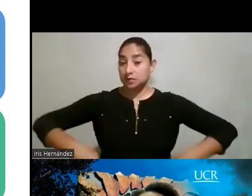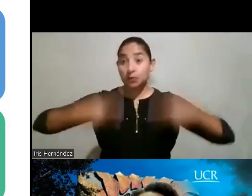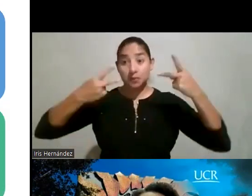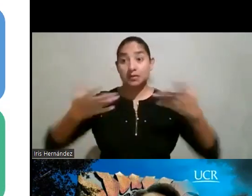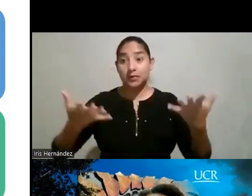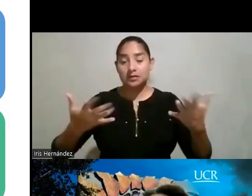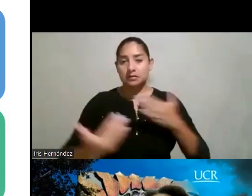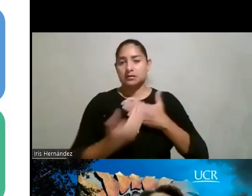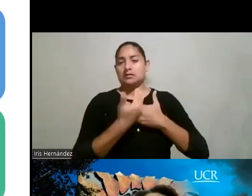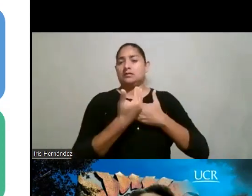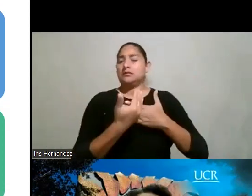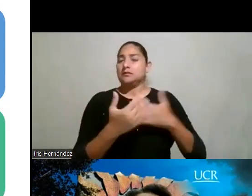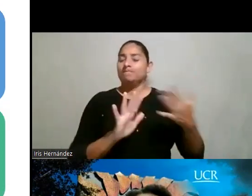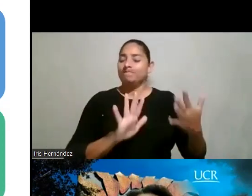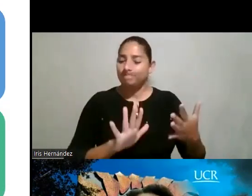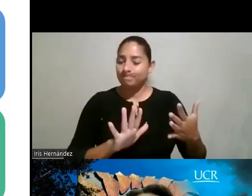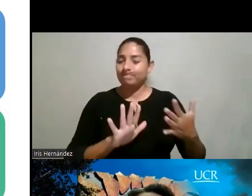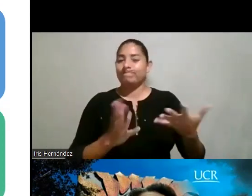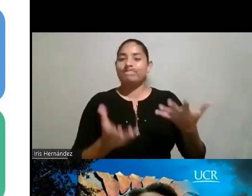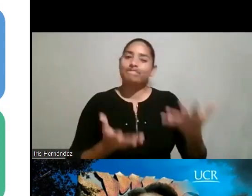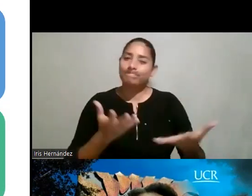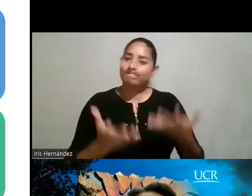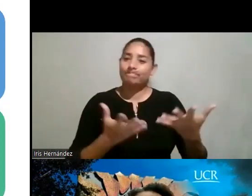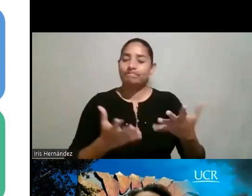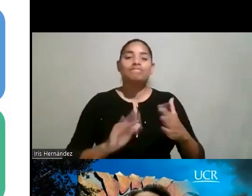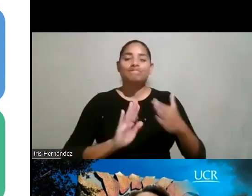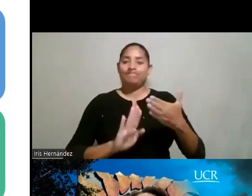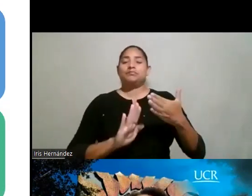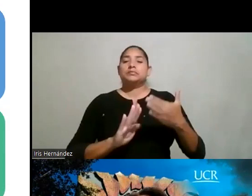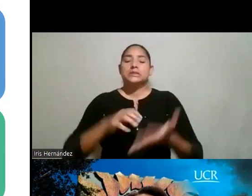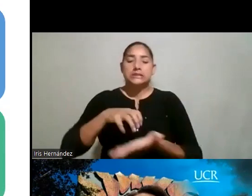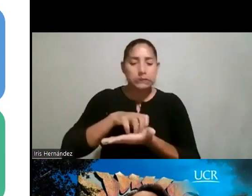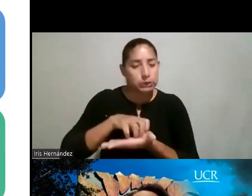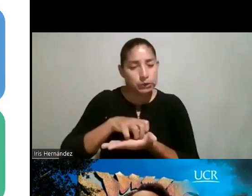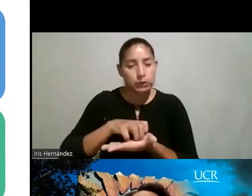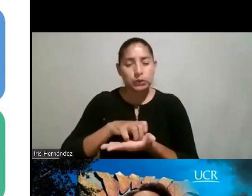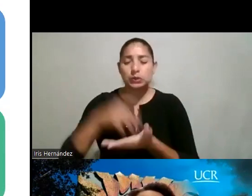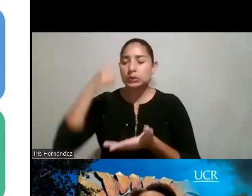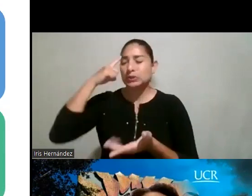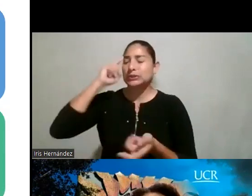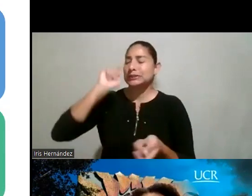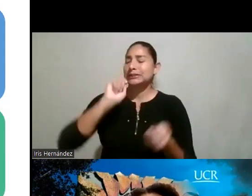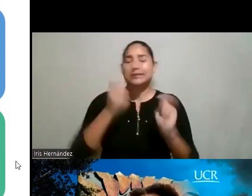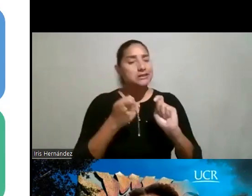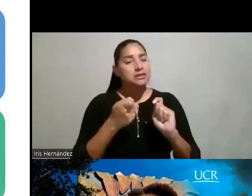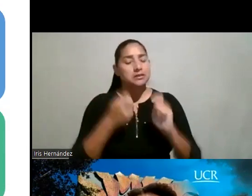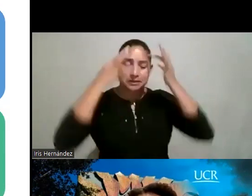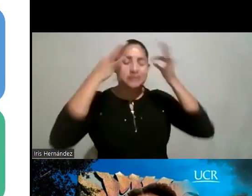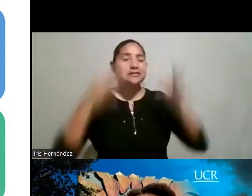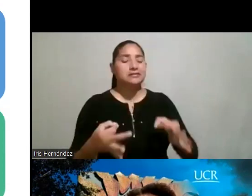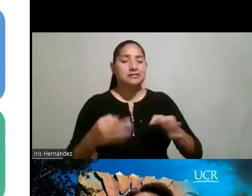puede ser... puede ser... puede marcarles y puede hacer que cambien sus decisiones de